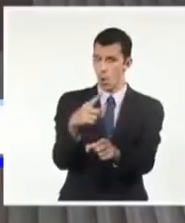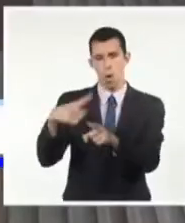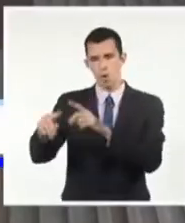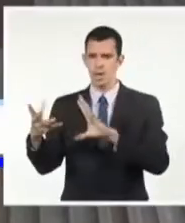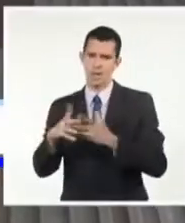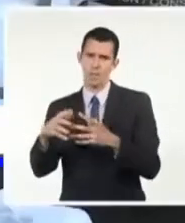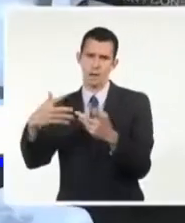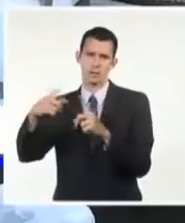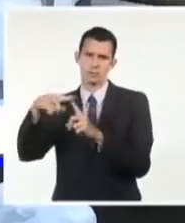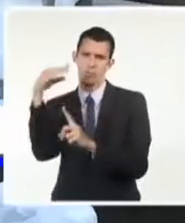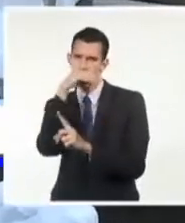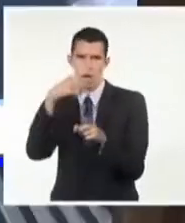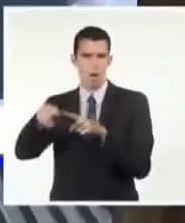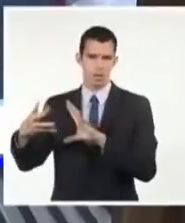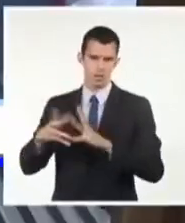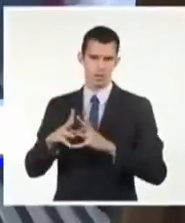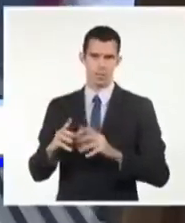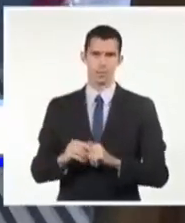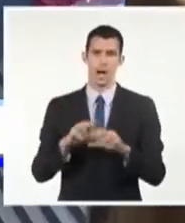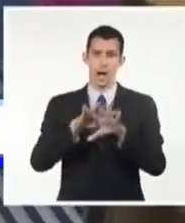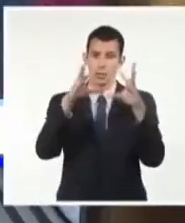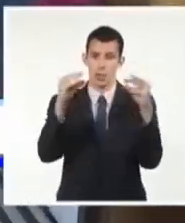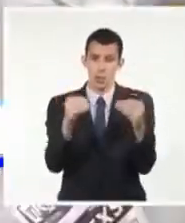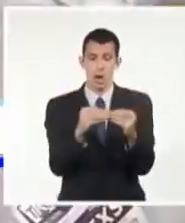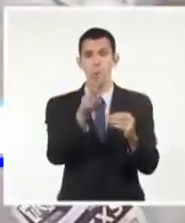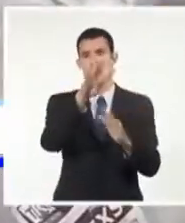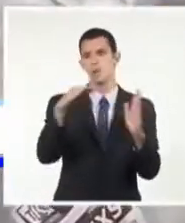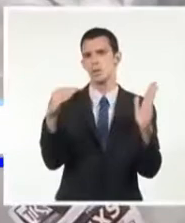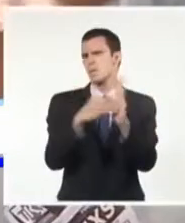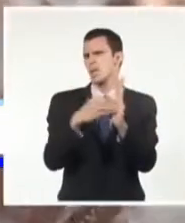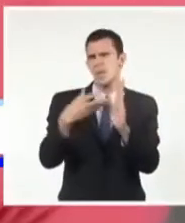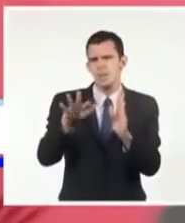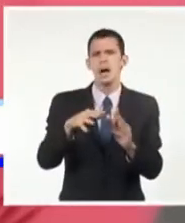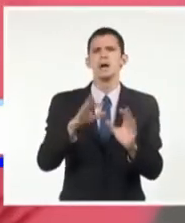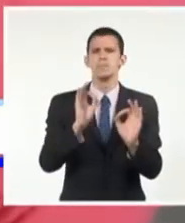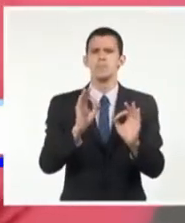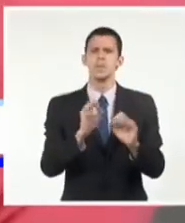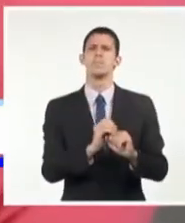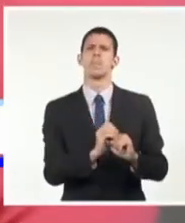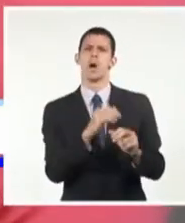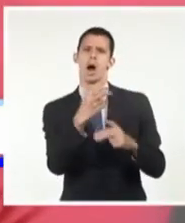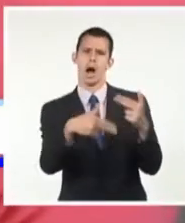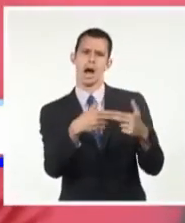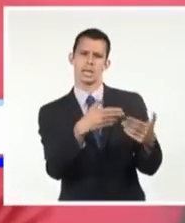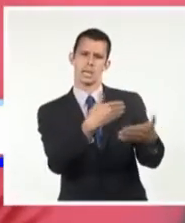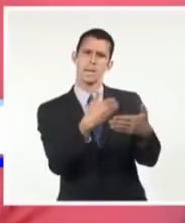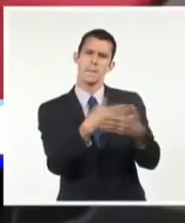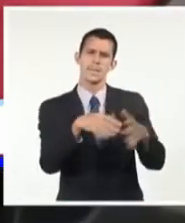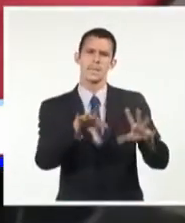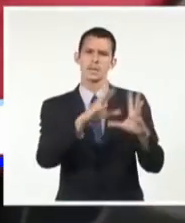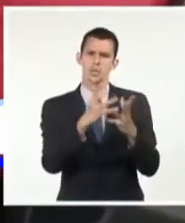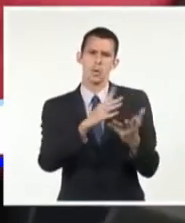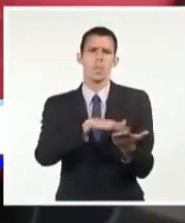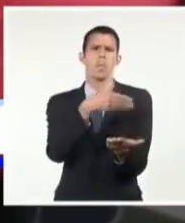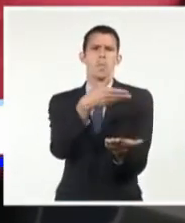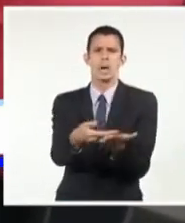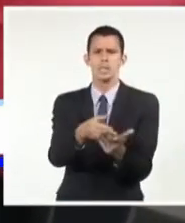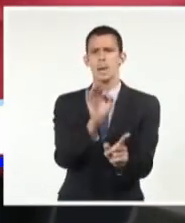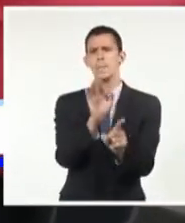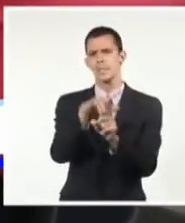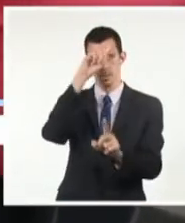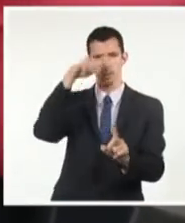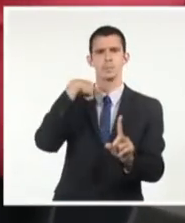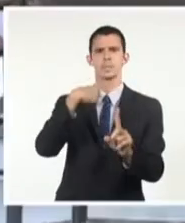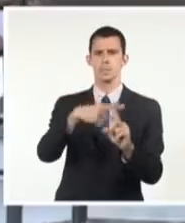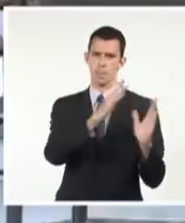suman 4,758 los actores económicos aprobados desde septiembre de 2021. Del total de